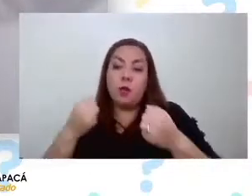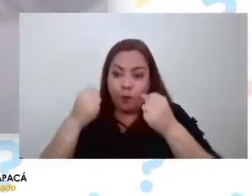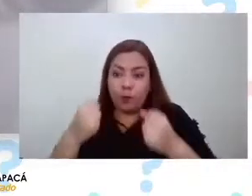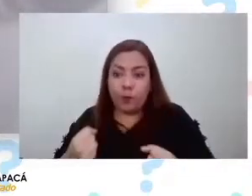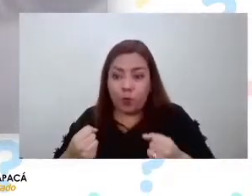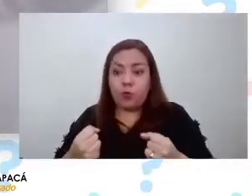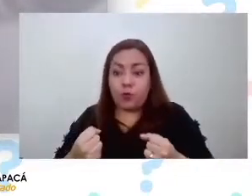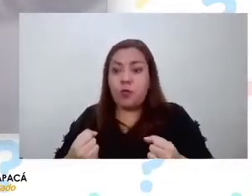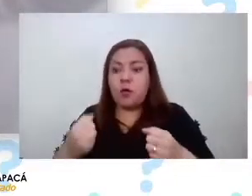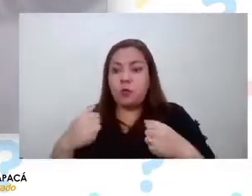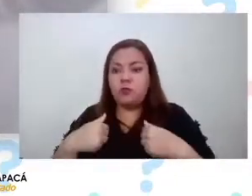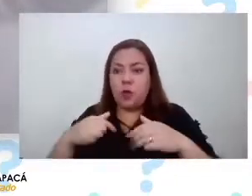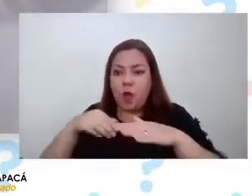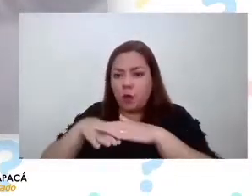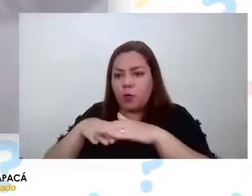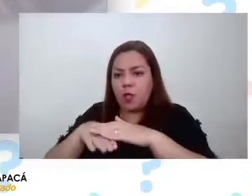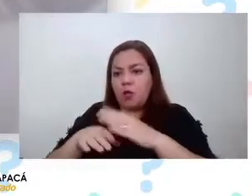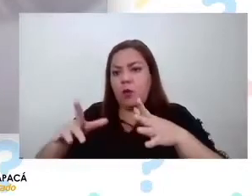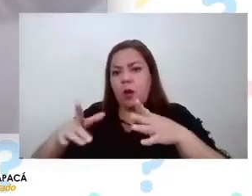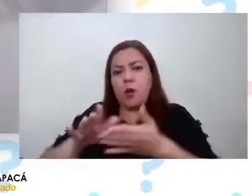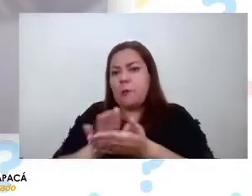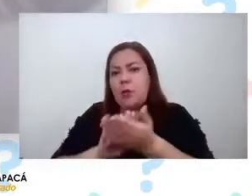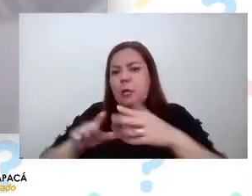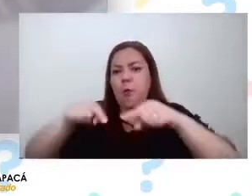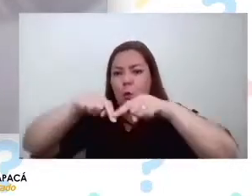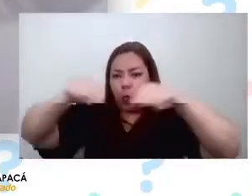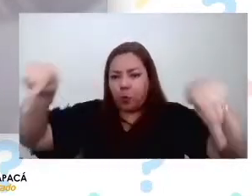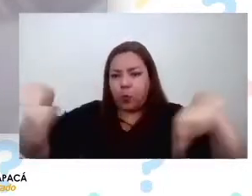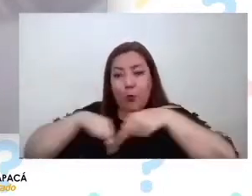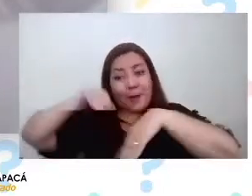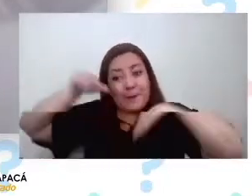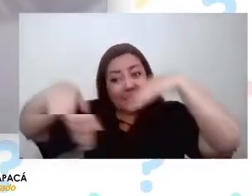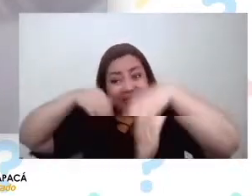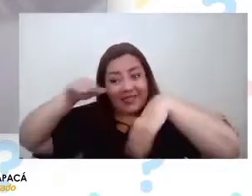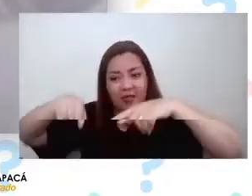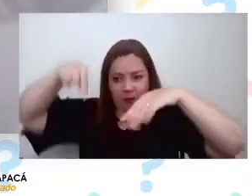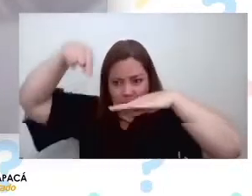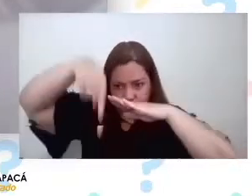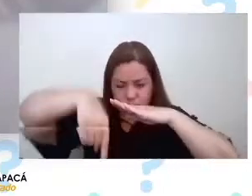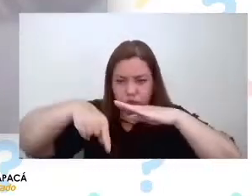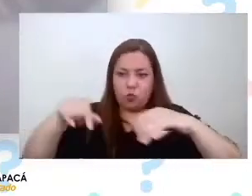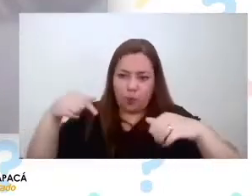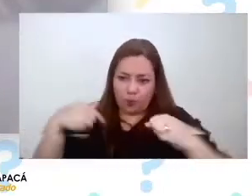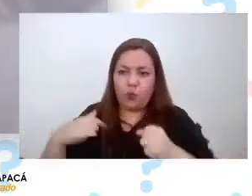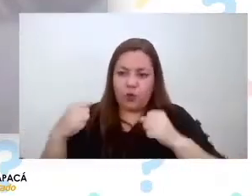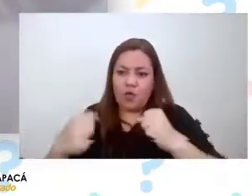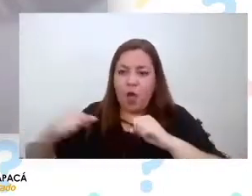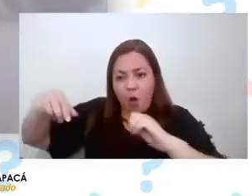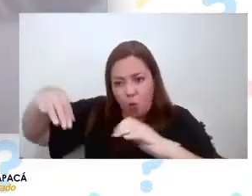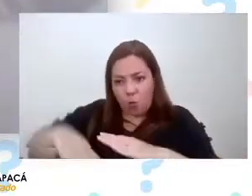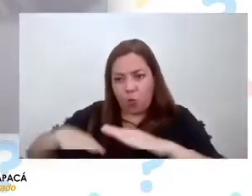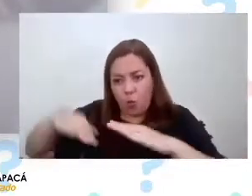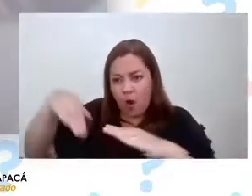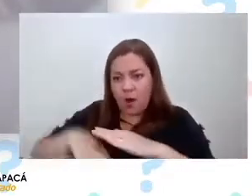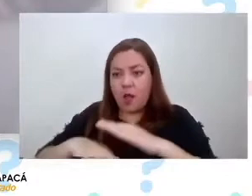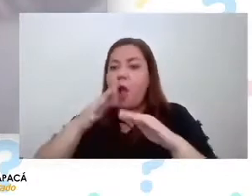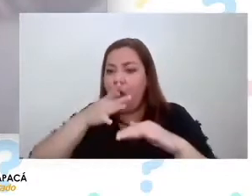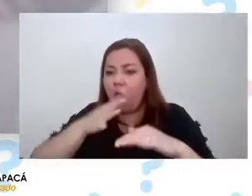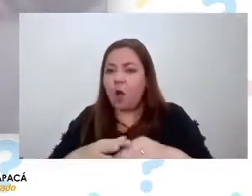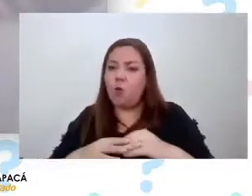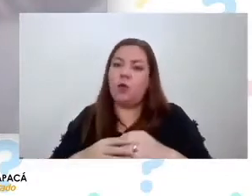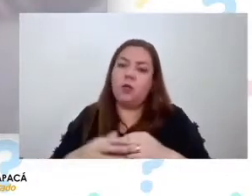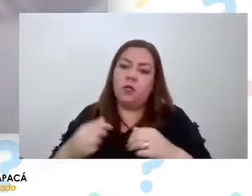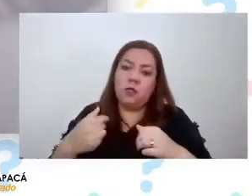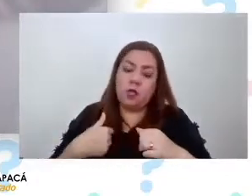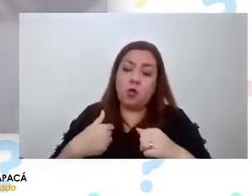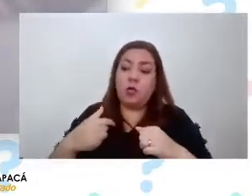tierra con alguna piscina una piscina subterránea donde uno pudiese rellenarla con agua de la que sale de los